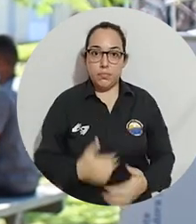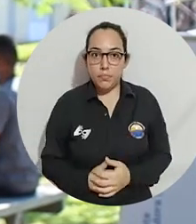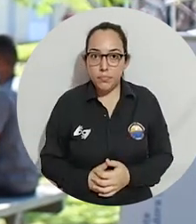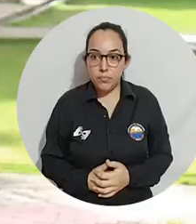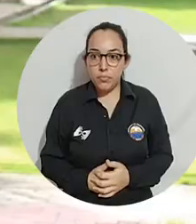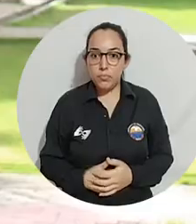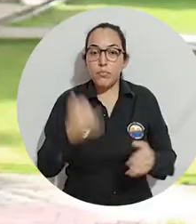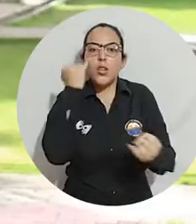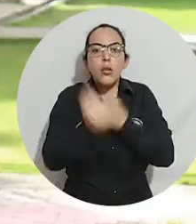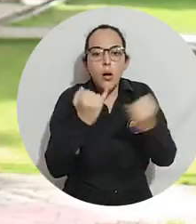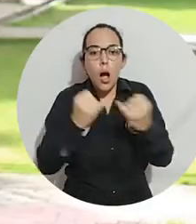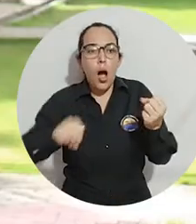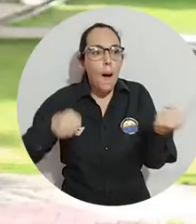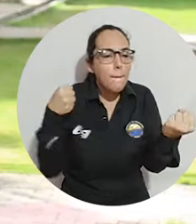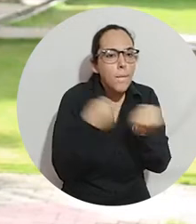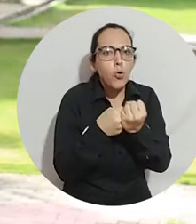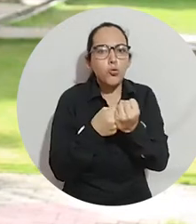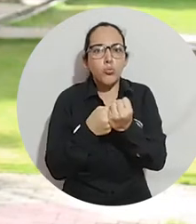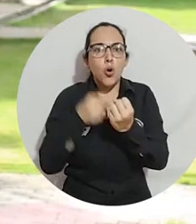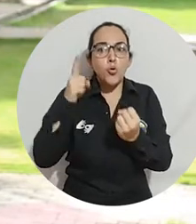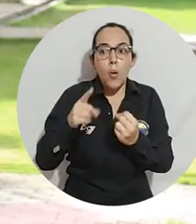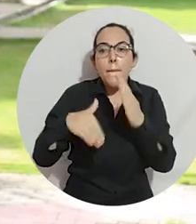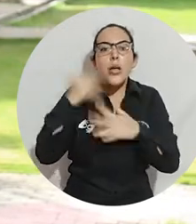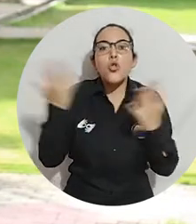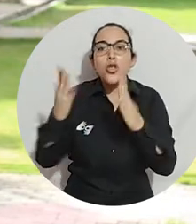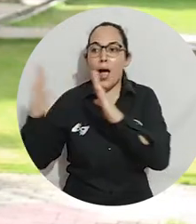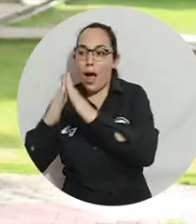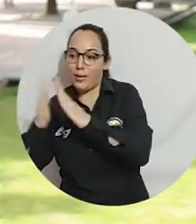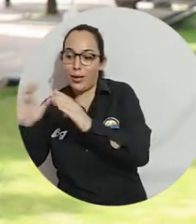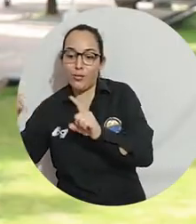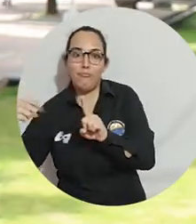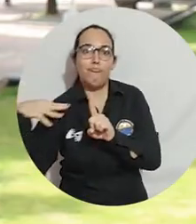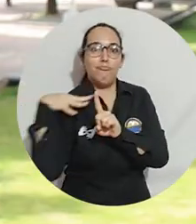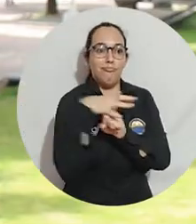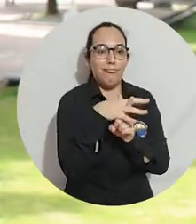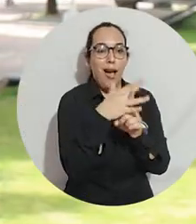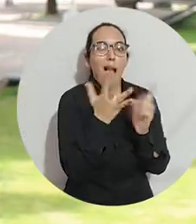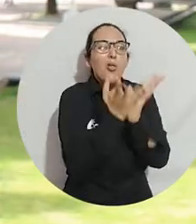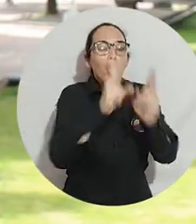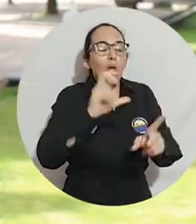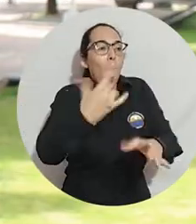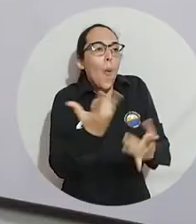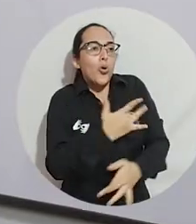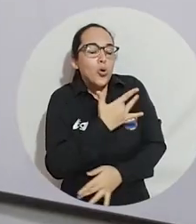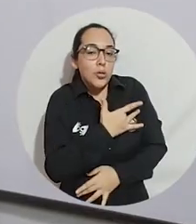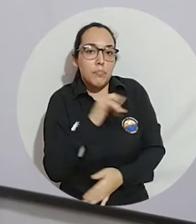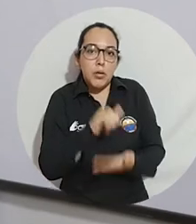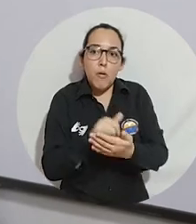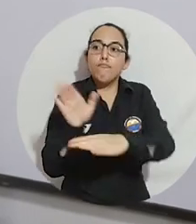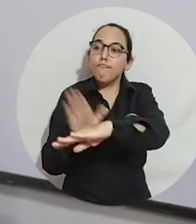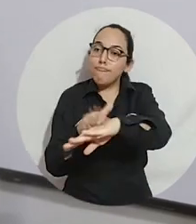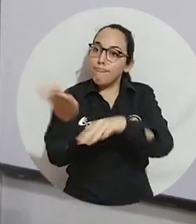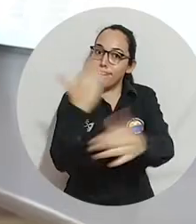de tranquilidad. Identificamos que el apoyo, la red de apoyo desde casa repercute mucho en el estado emocional del estudiante. Entonces por eso